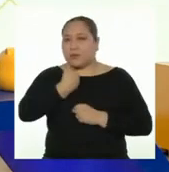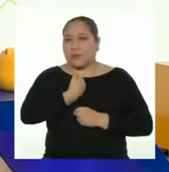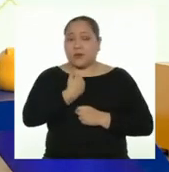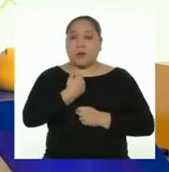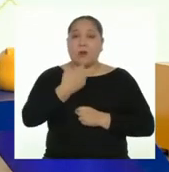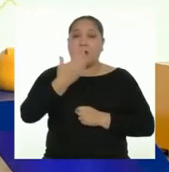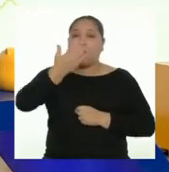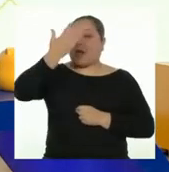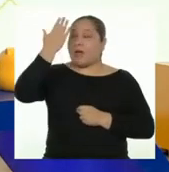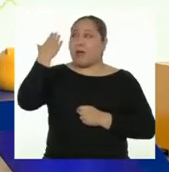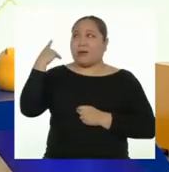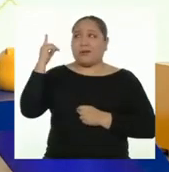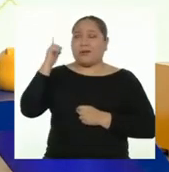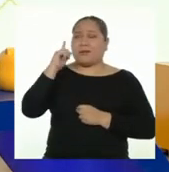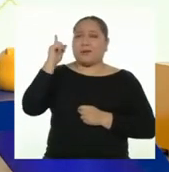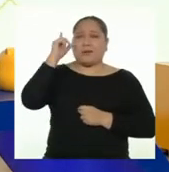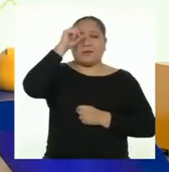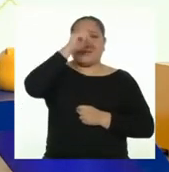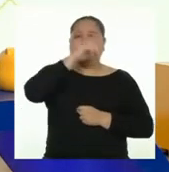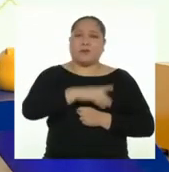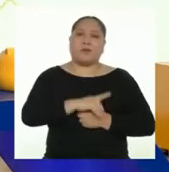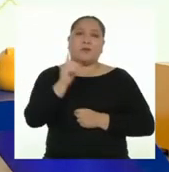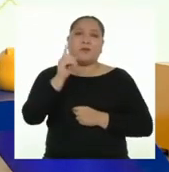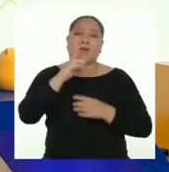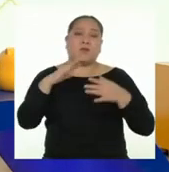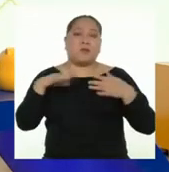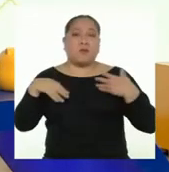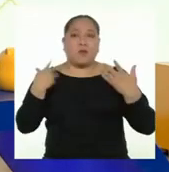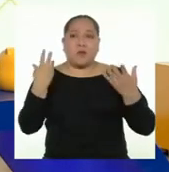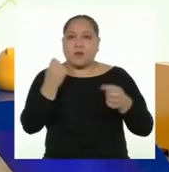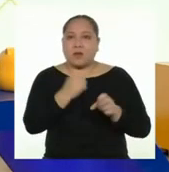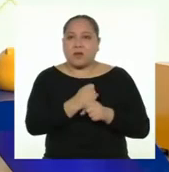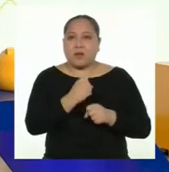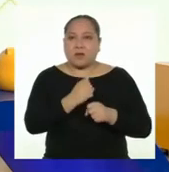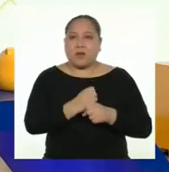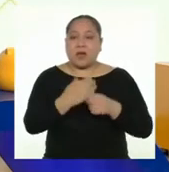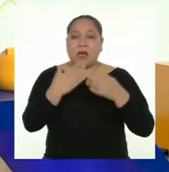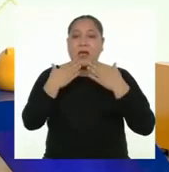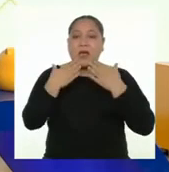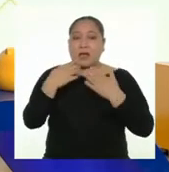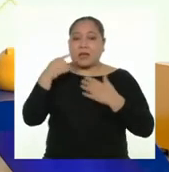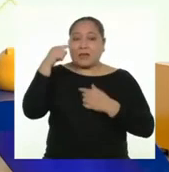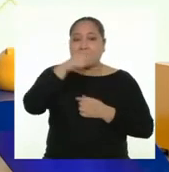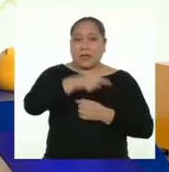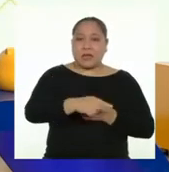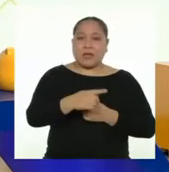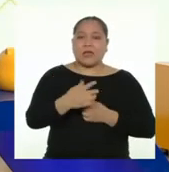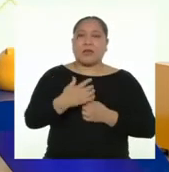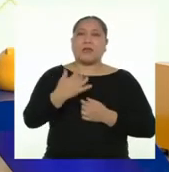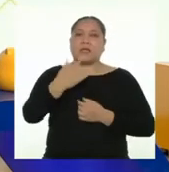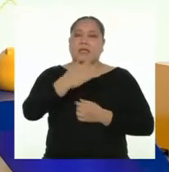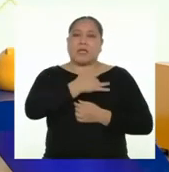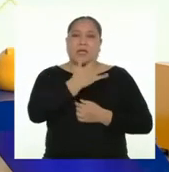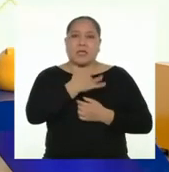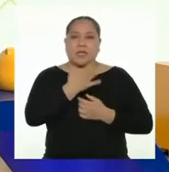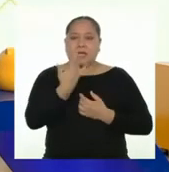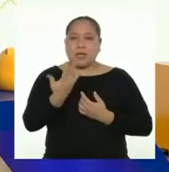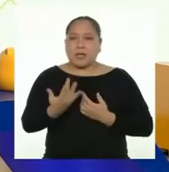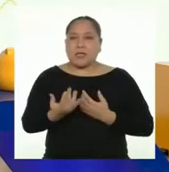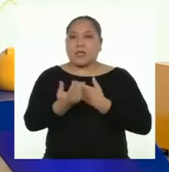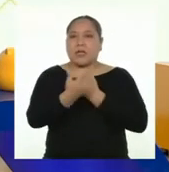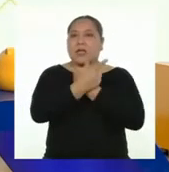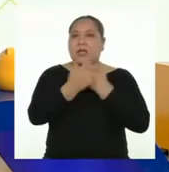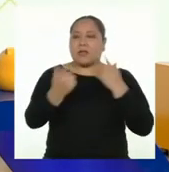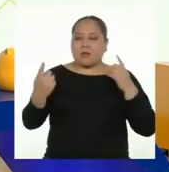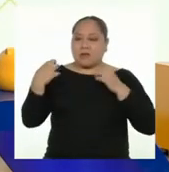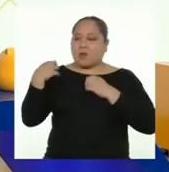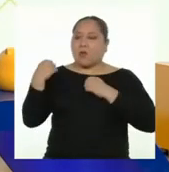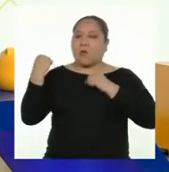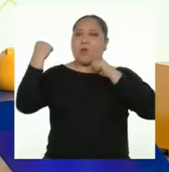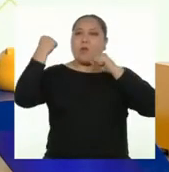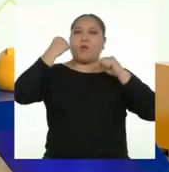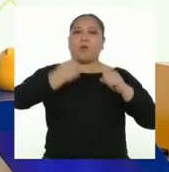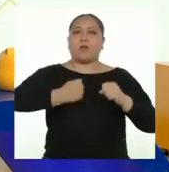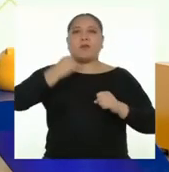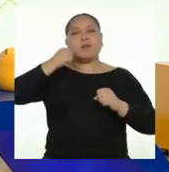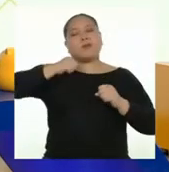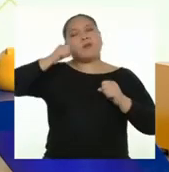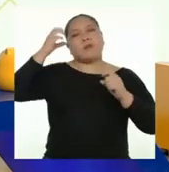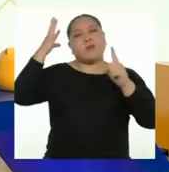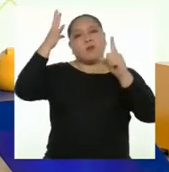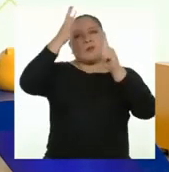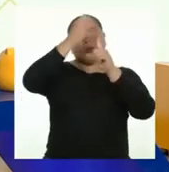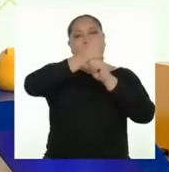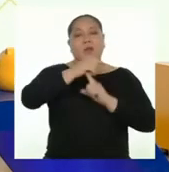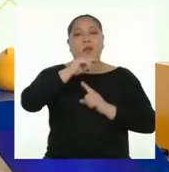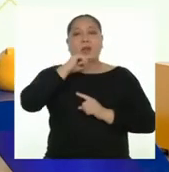pero antes no lo era. Antes no podía trabajar y gracias a su capacidad a sentirse libre, a empoderarse, pudo lograrlo.